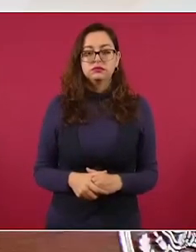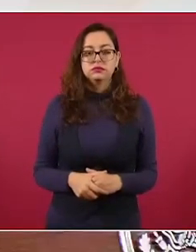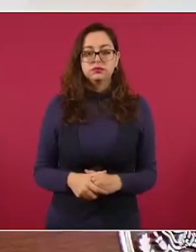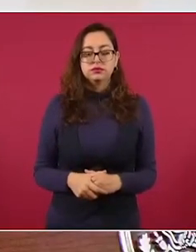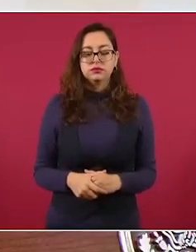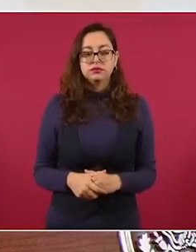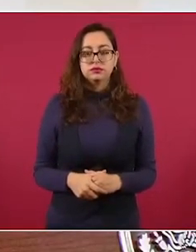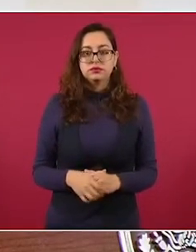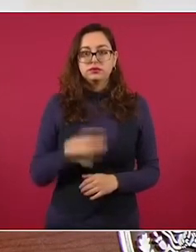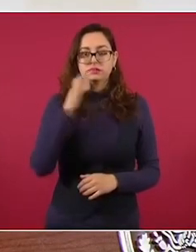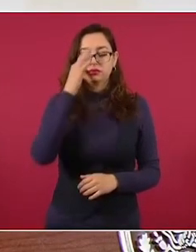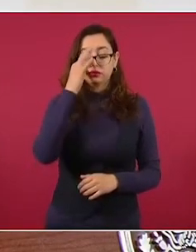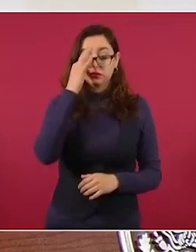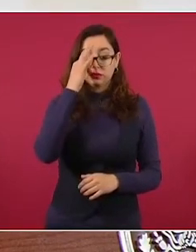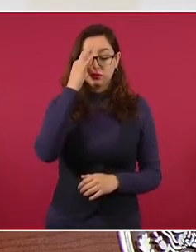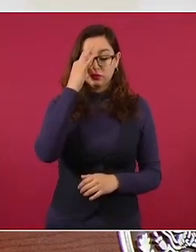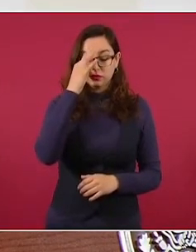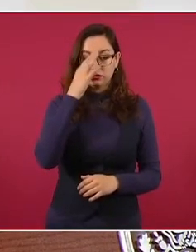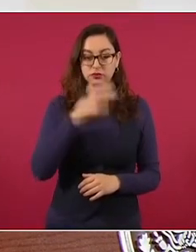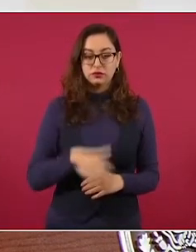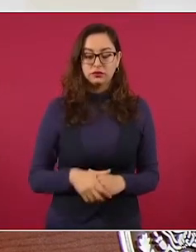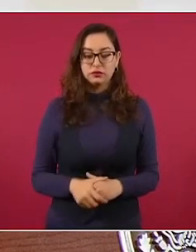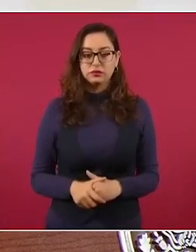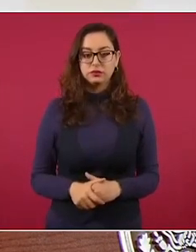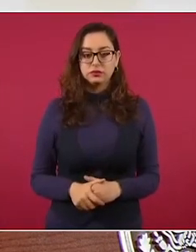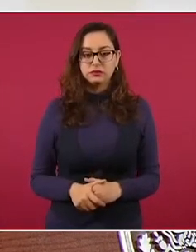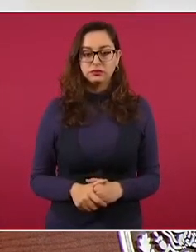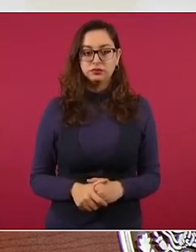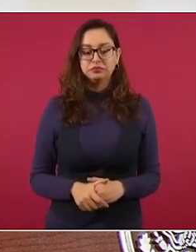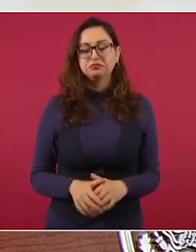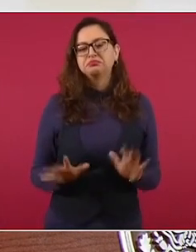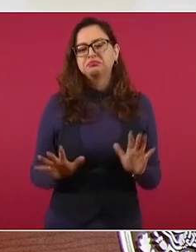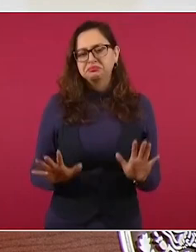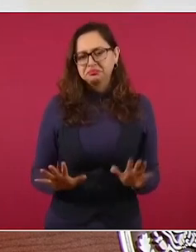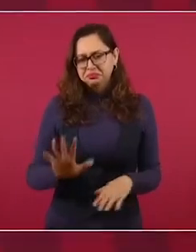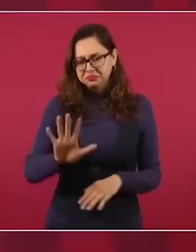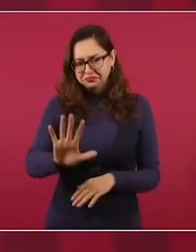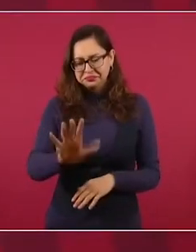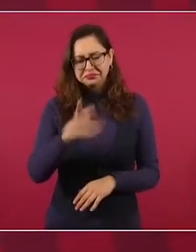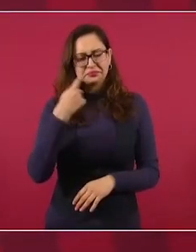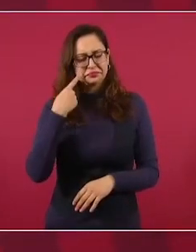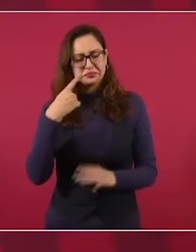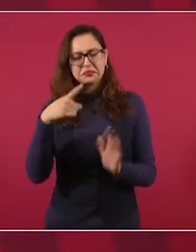suponer, aceptando sin conceder,